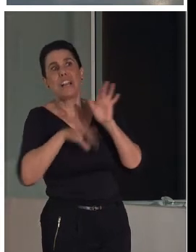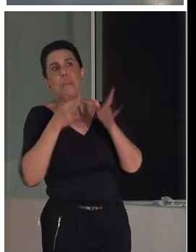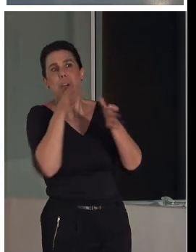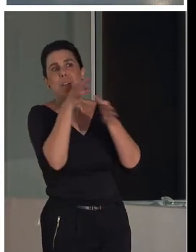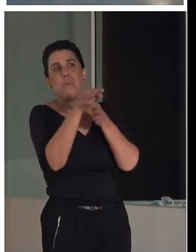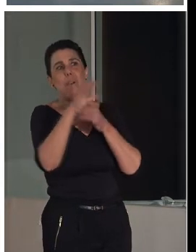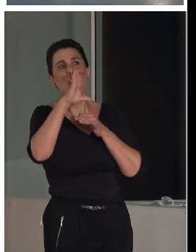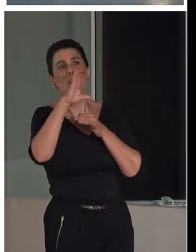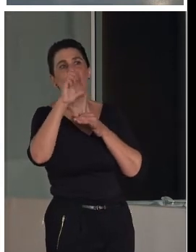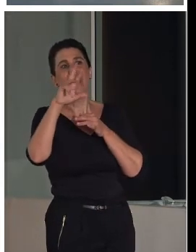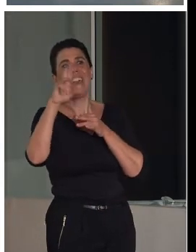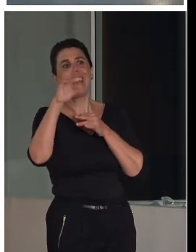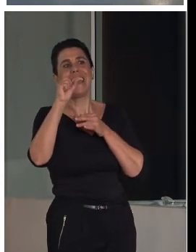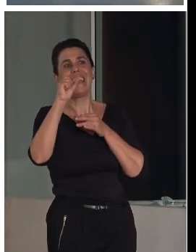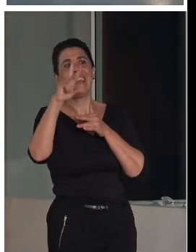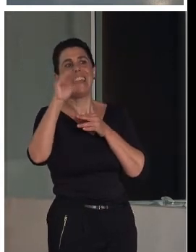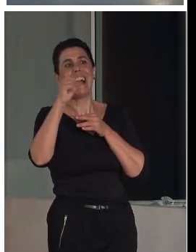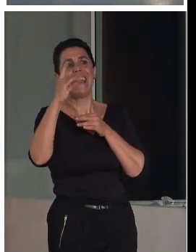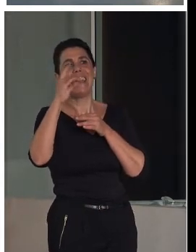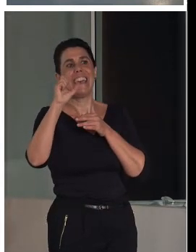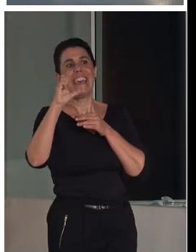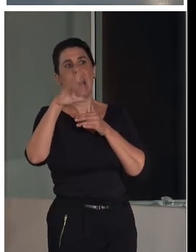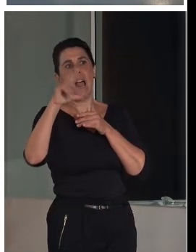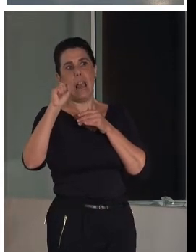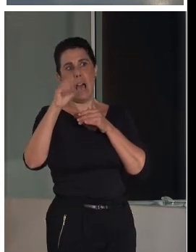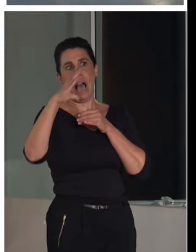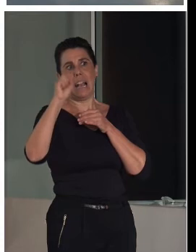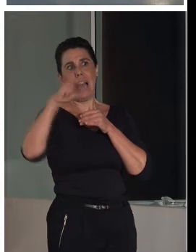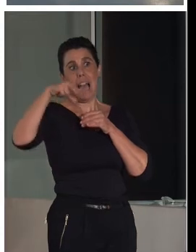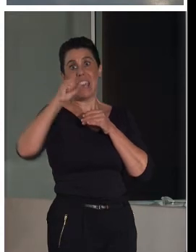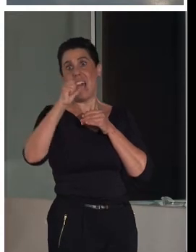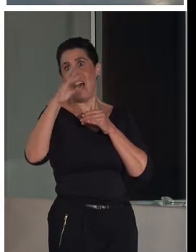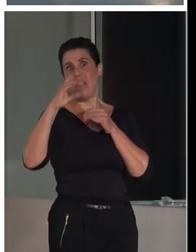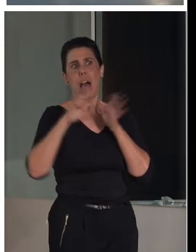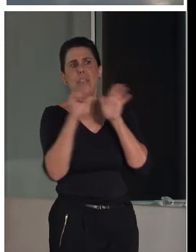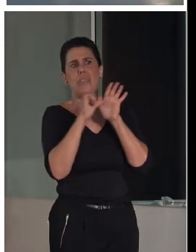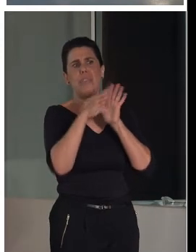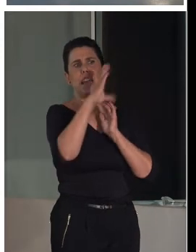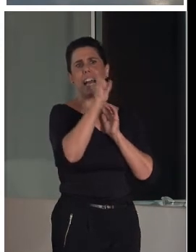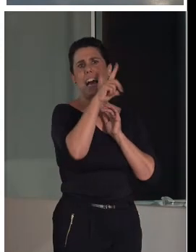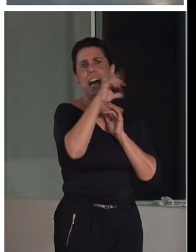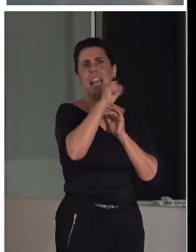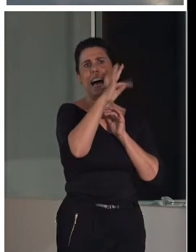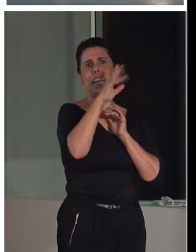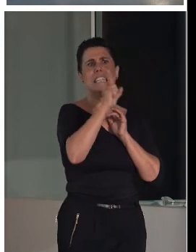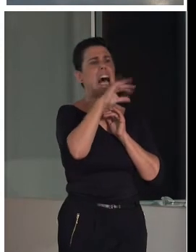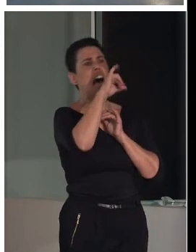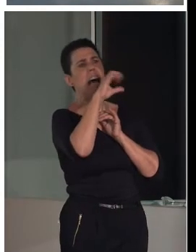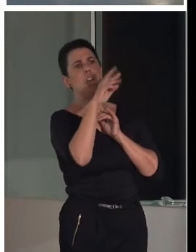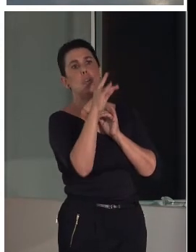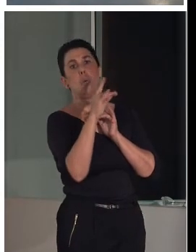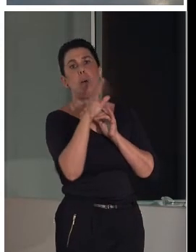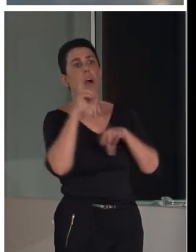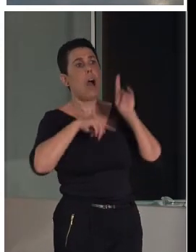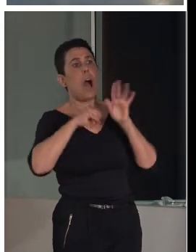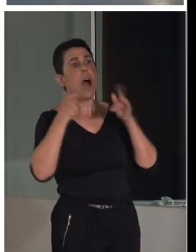Alguno, porque está a diez kilómetros de Calatayud y, bueno, pues puede ser. Pero levantad la mano, ¿cuántos habéis estado en Tobed?